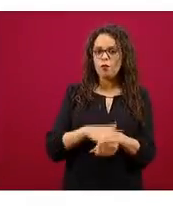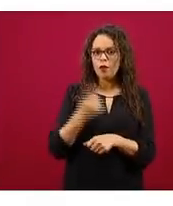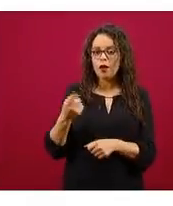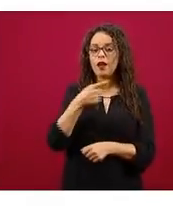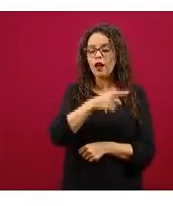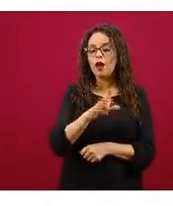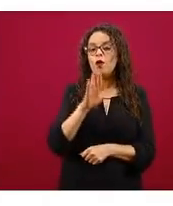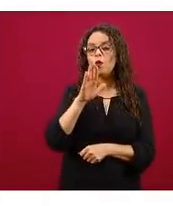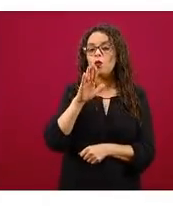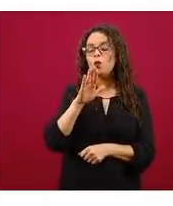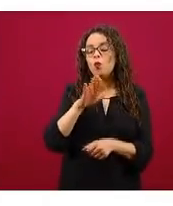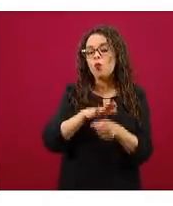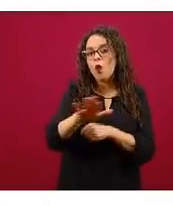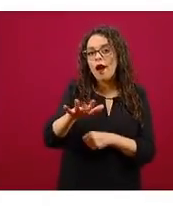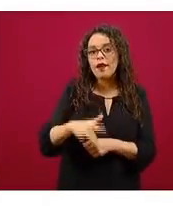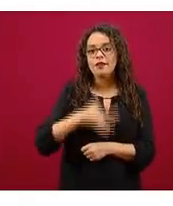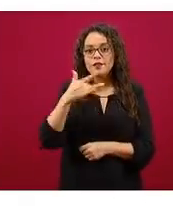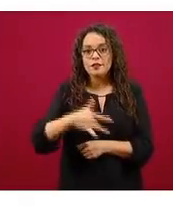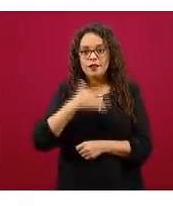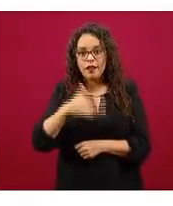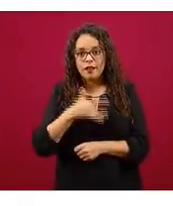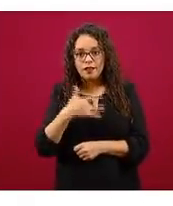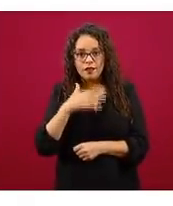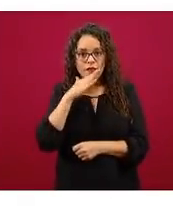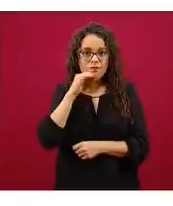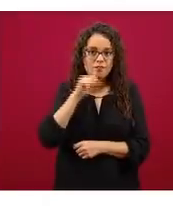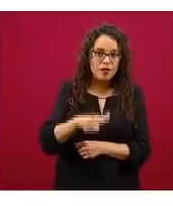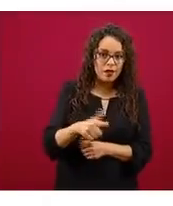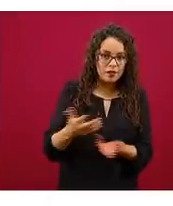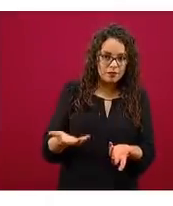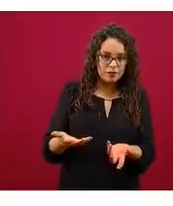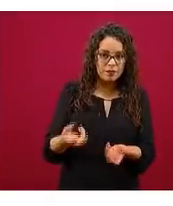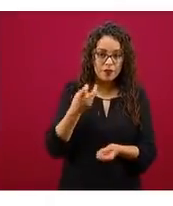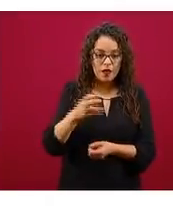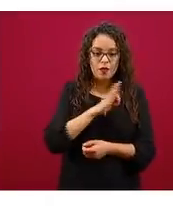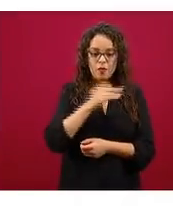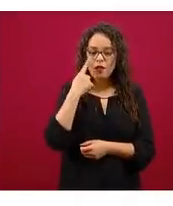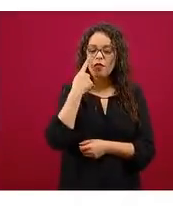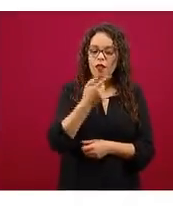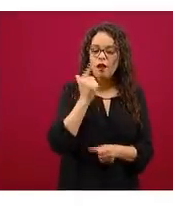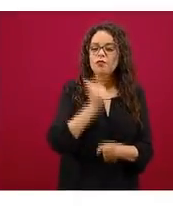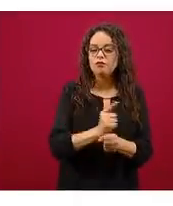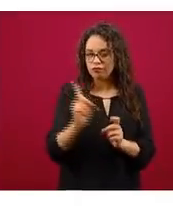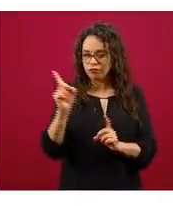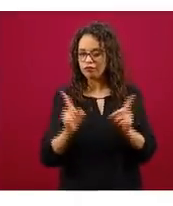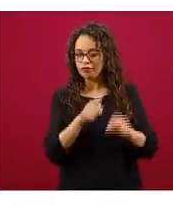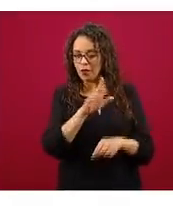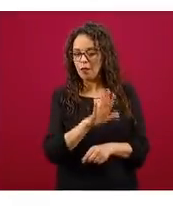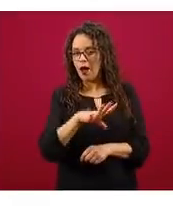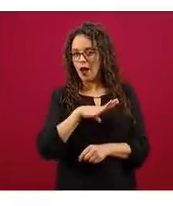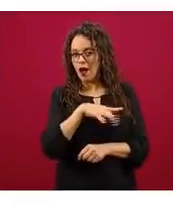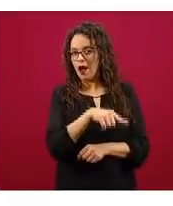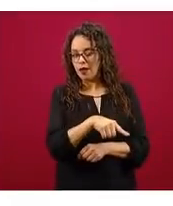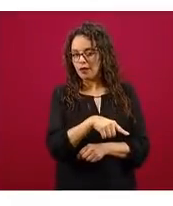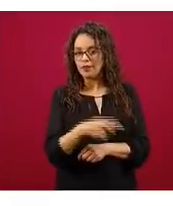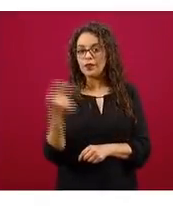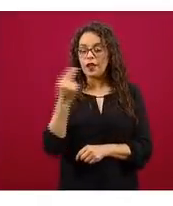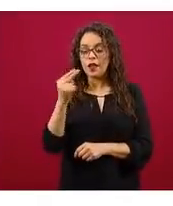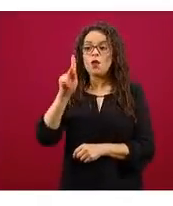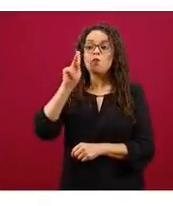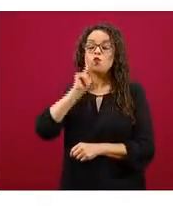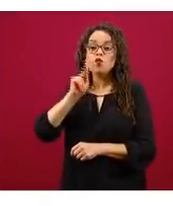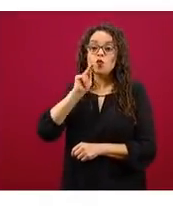a todos ellos debemos hacerles una prueba, es obligatorio buscar hacer la prueba a todas las